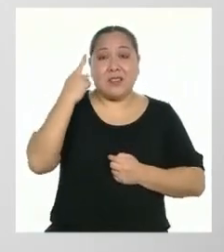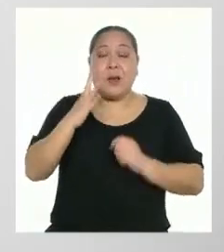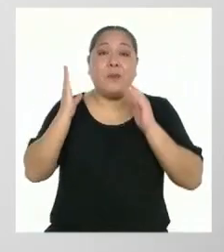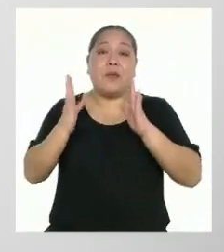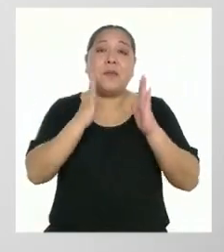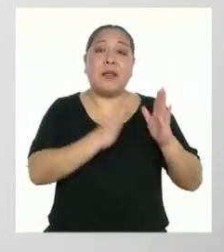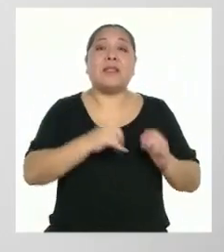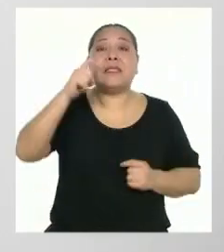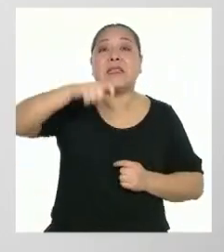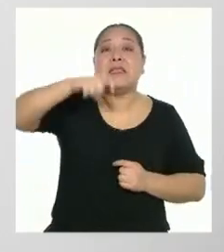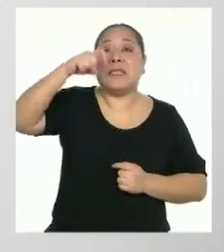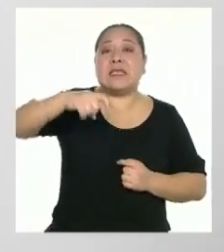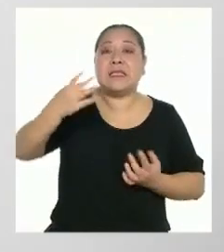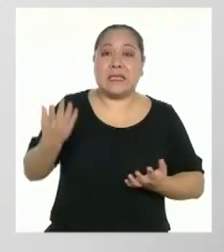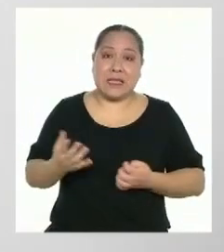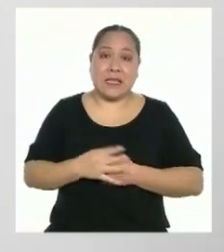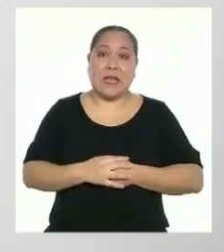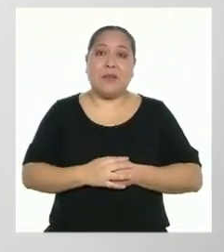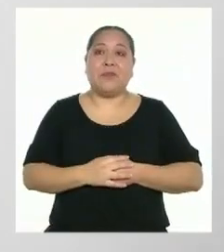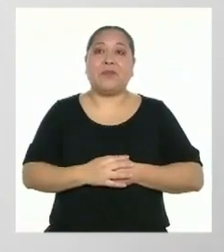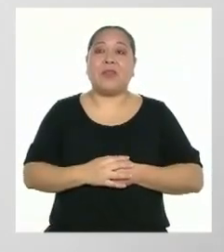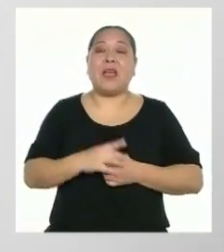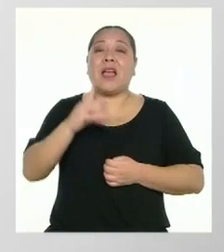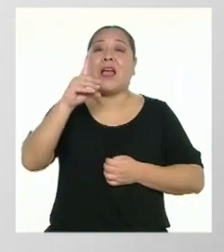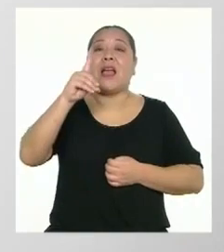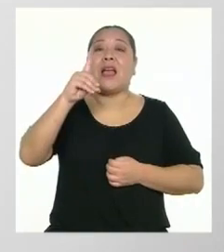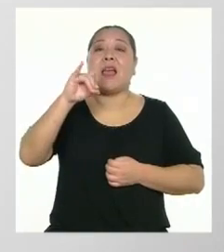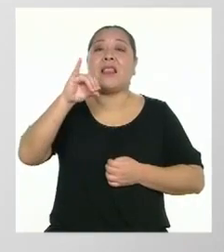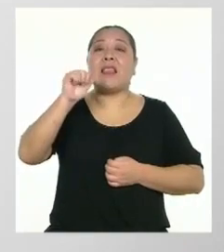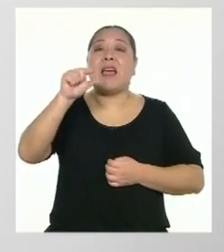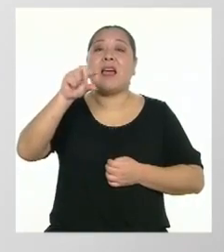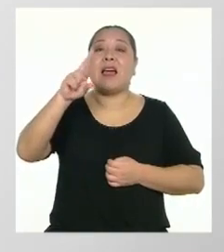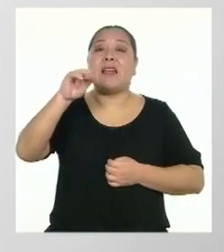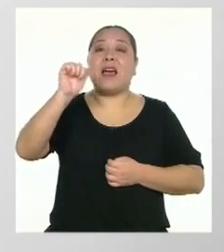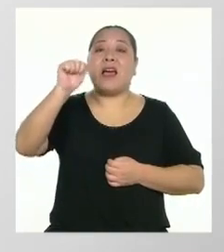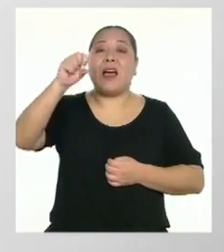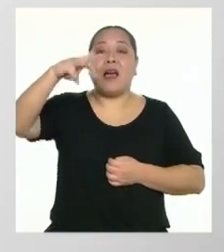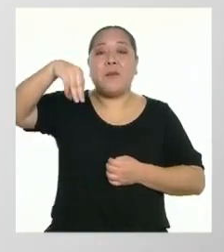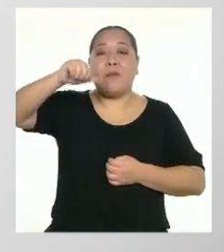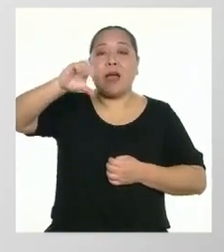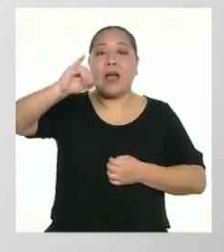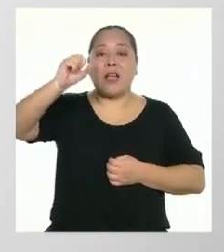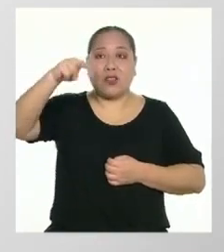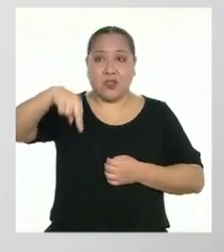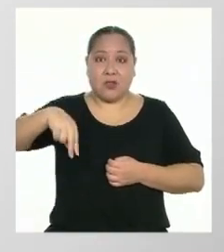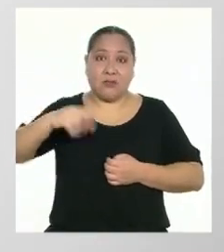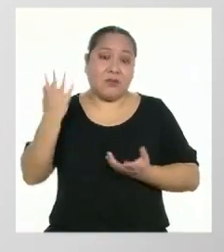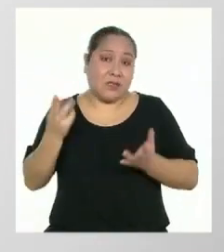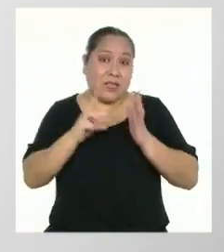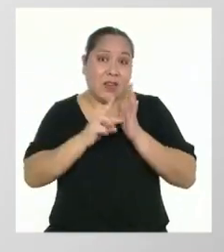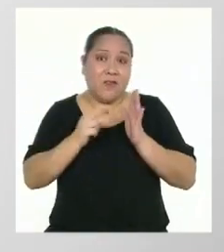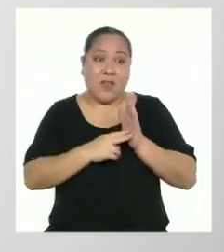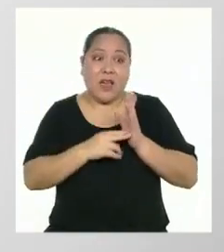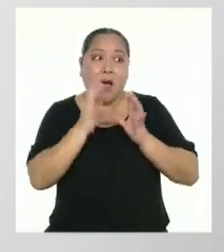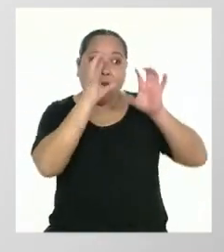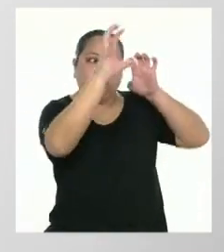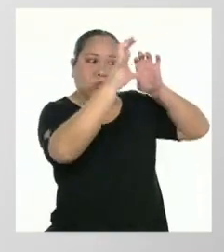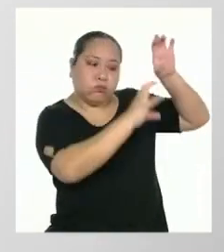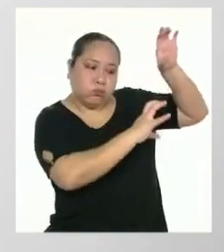necesario tener en cuenta la diagramación, es decir, la disposición de todos los elementos.